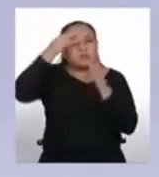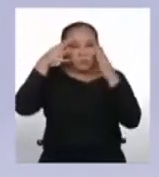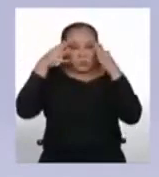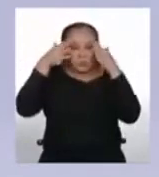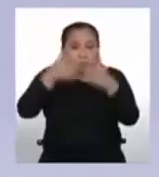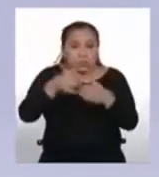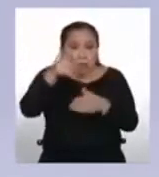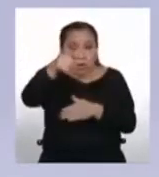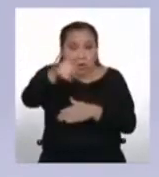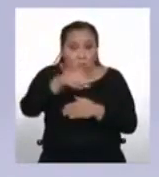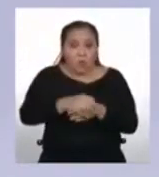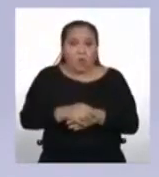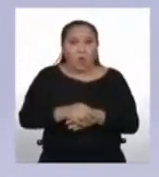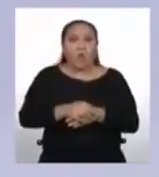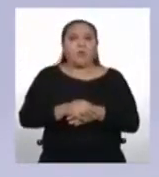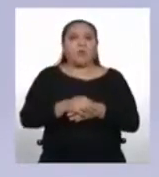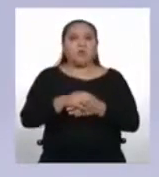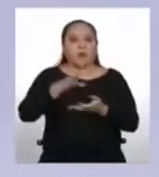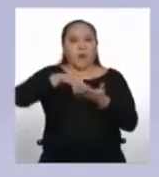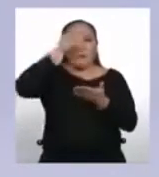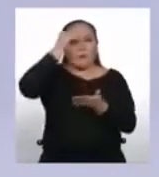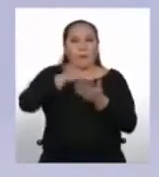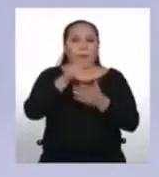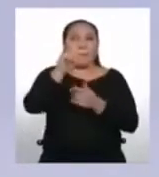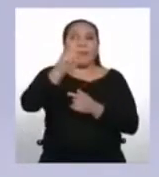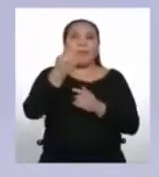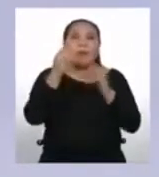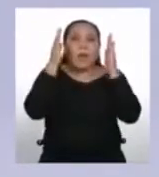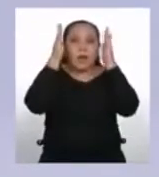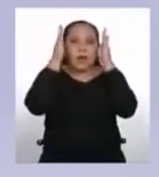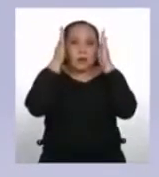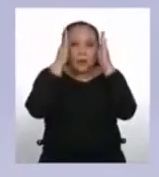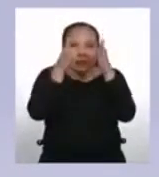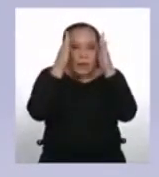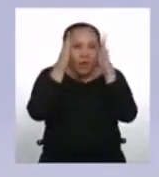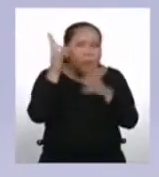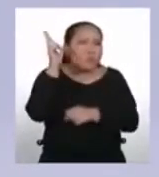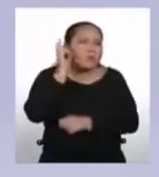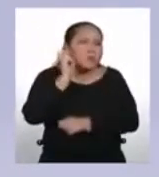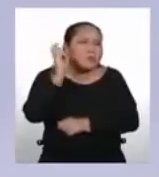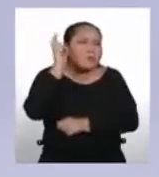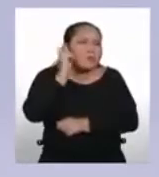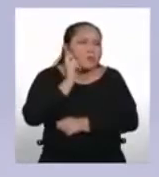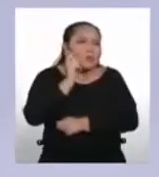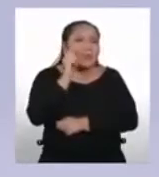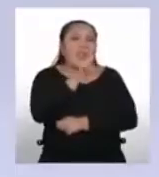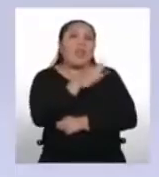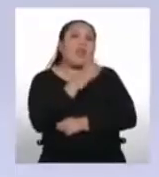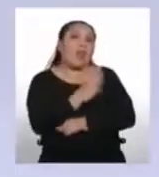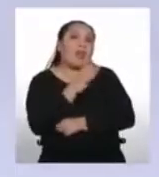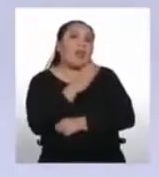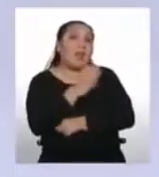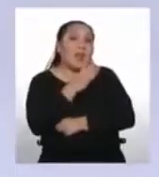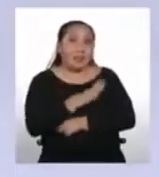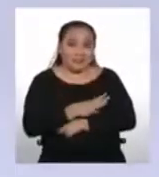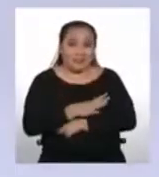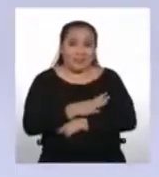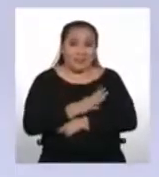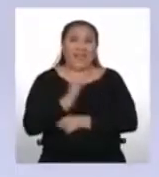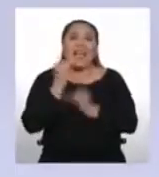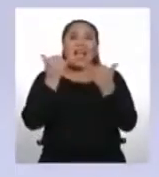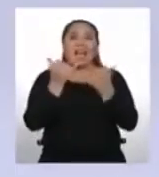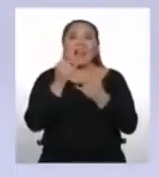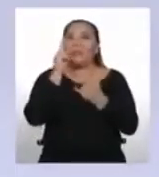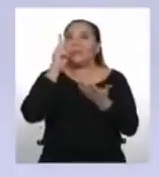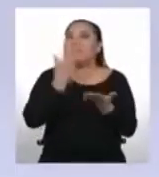queremos que desarrolles es escuchar con atención para extraer información a partir de textos orales. Ahora vamos a ver